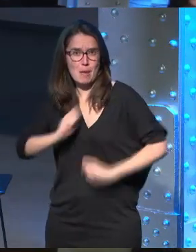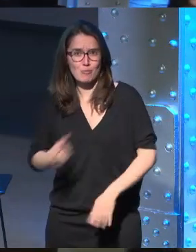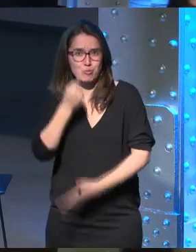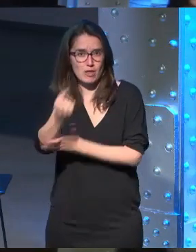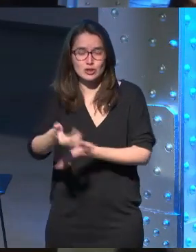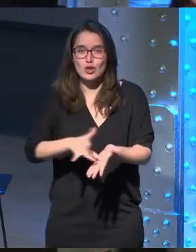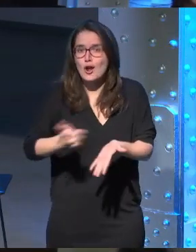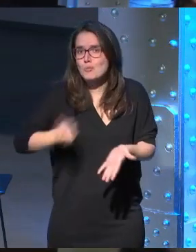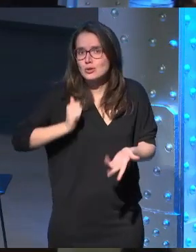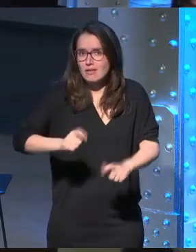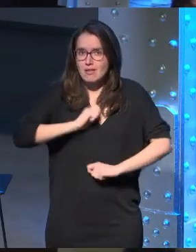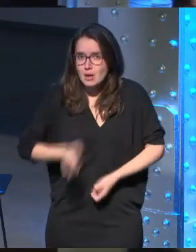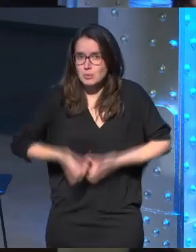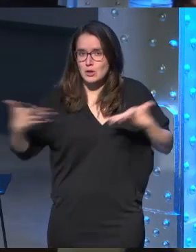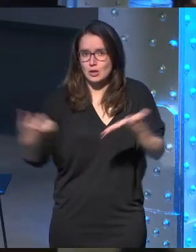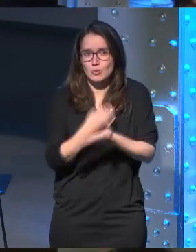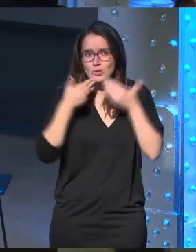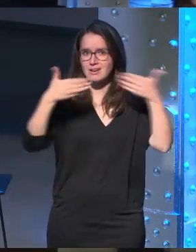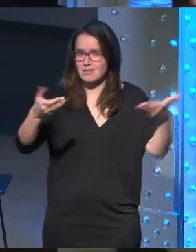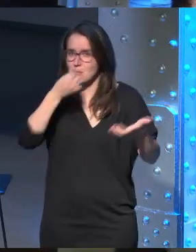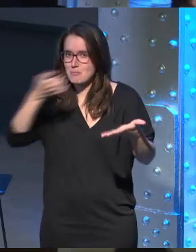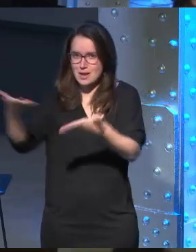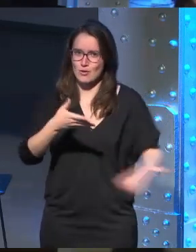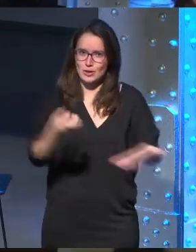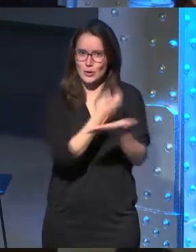oportunidad de inspirarnos a todos muchas gracias bienvenidos